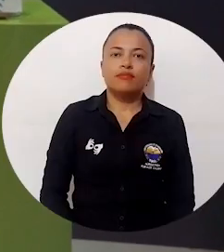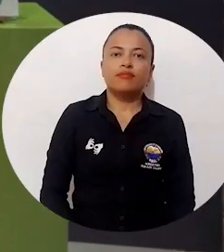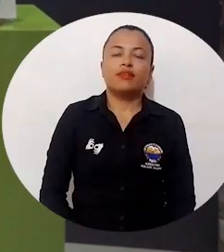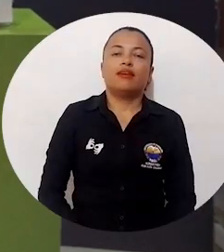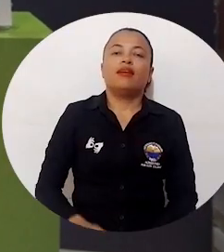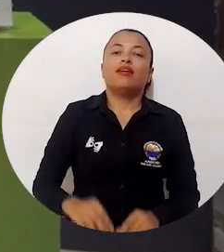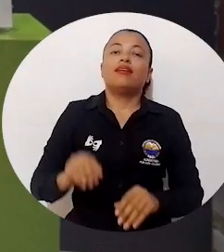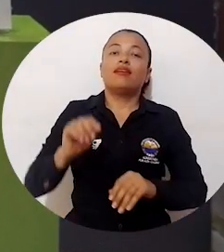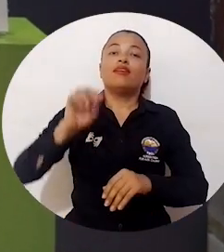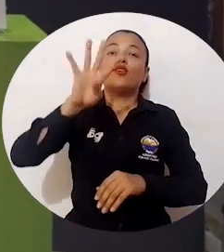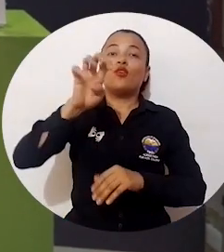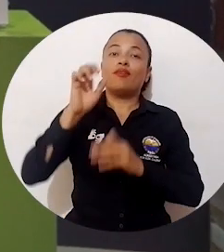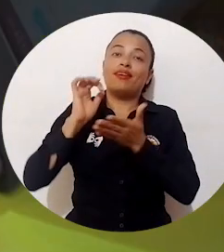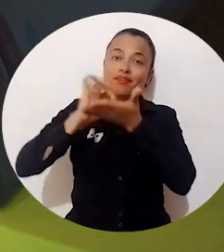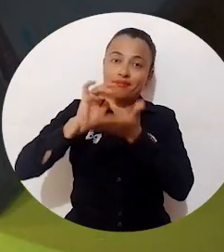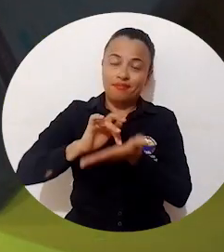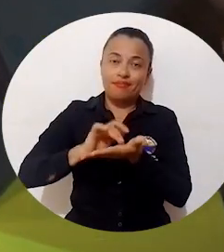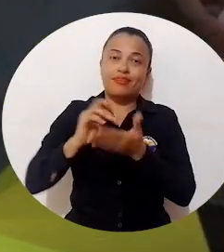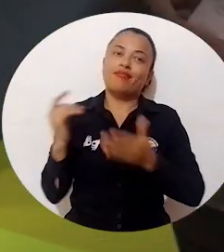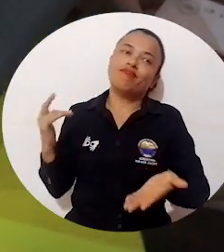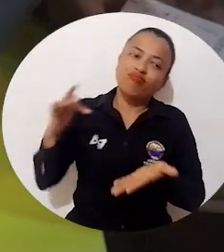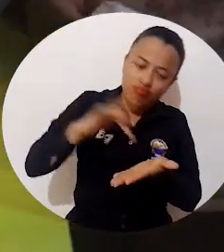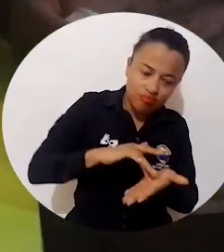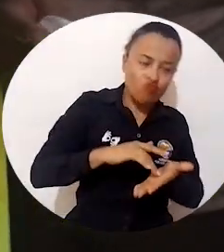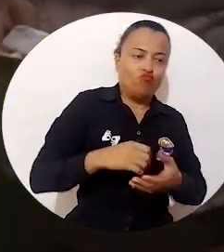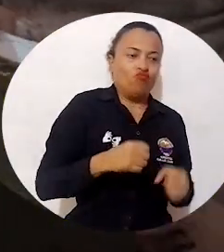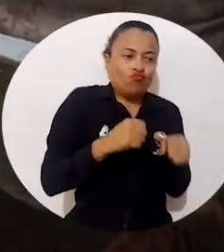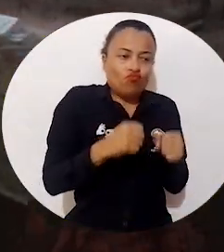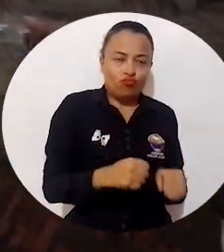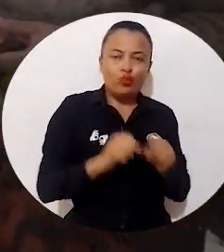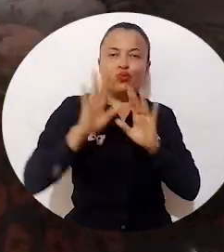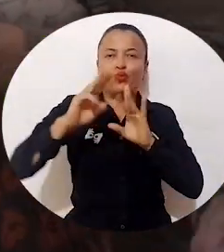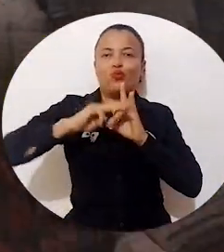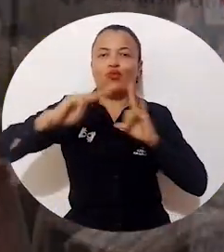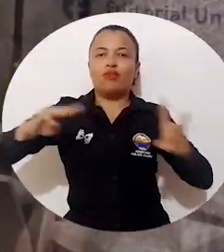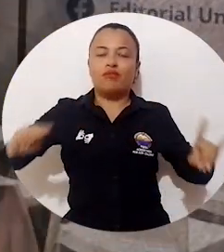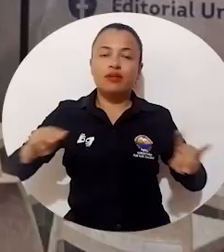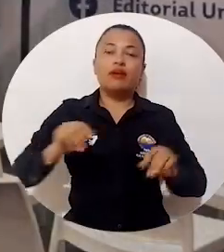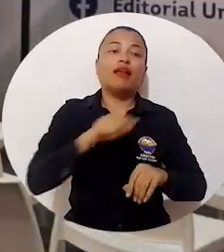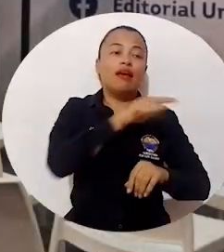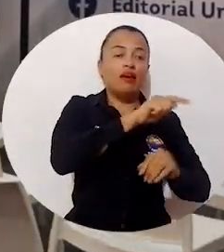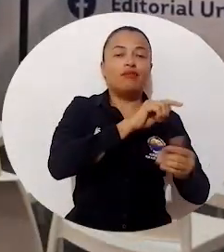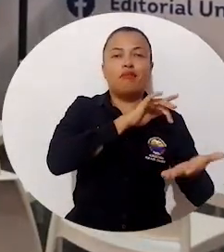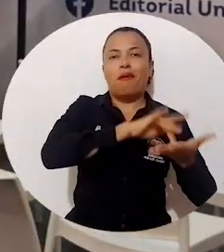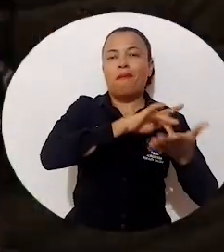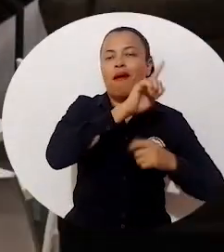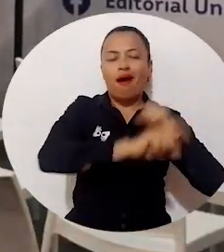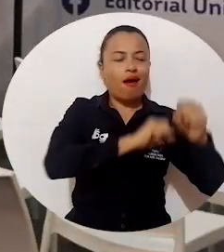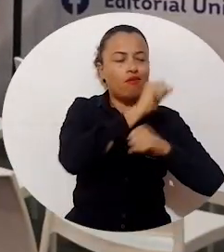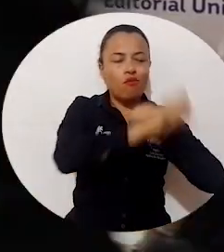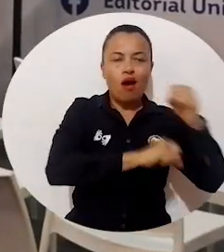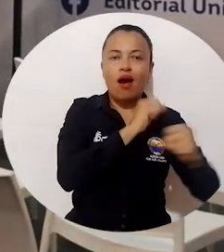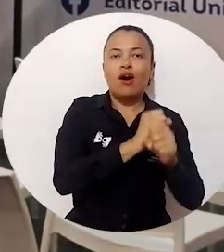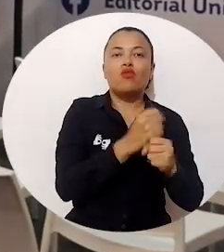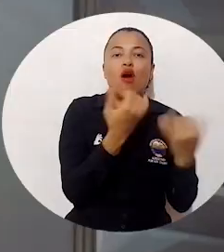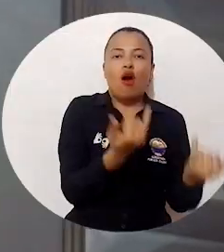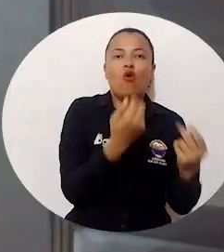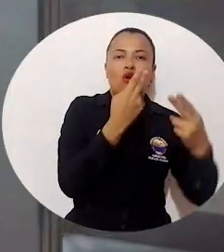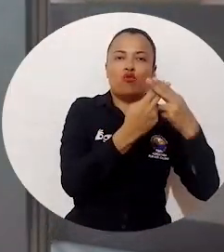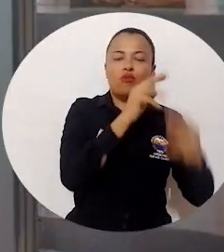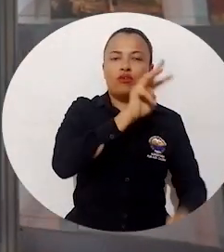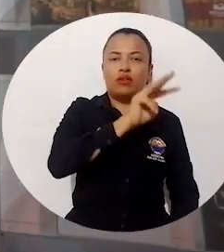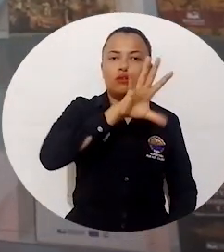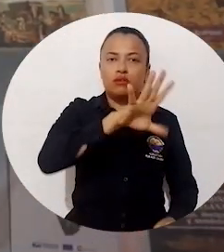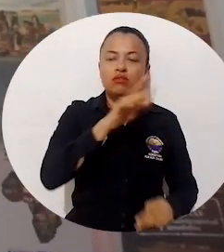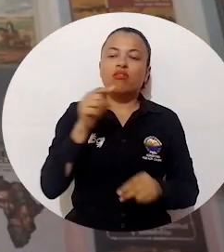Por novena ocasión, la Alma Mater dice presente en este evento que llega a su edición número 35 y será con la exposición